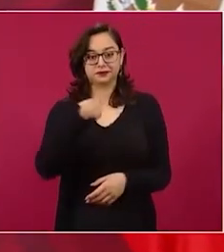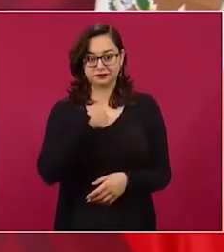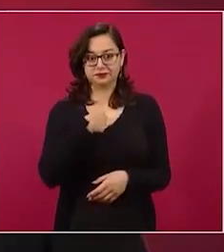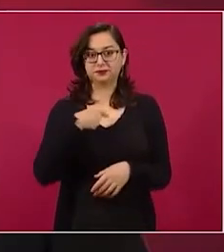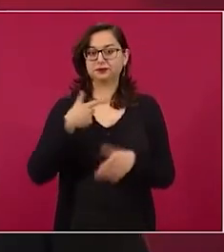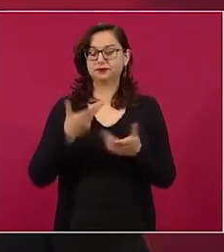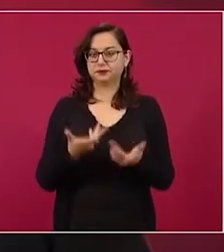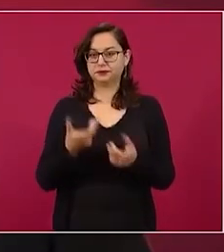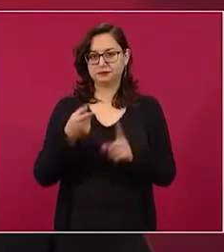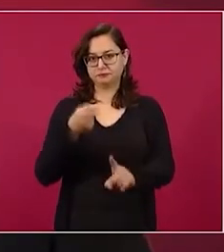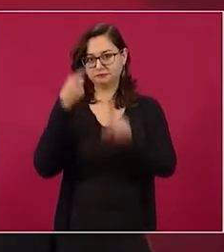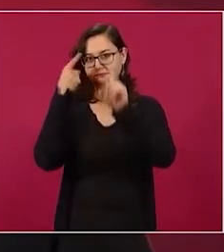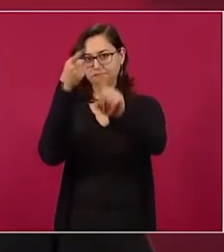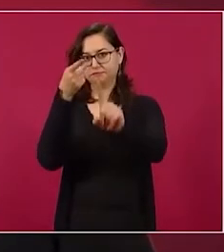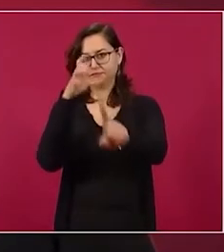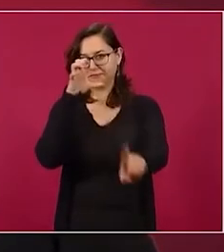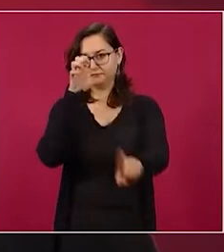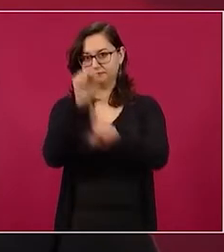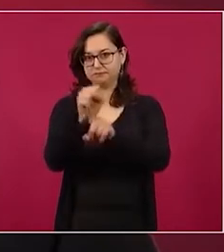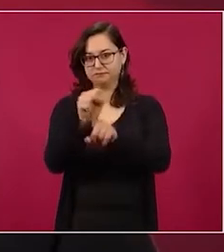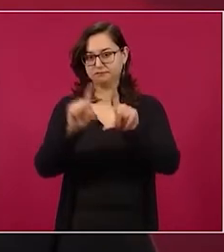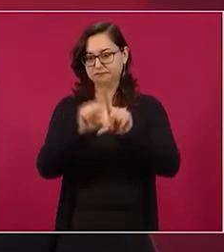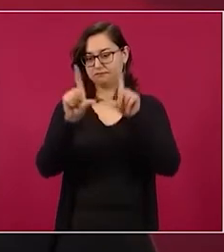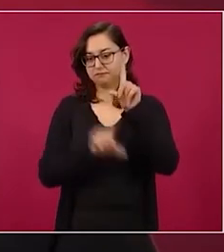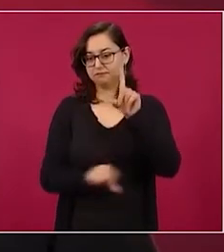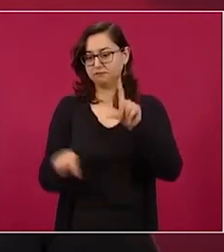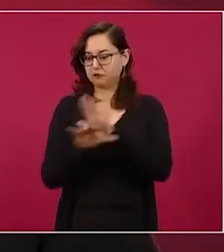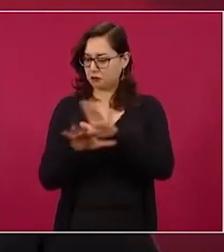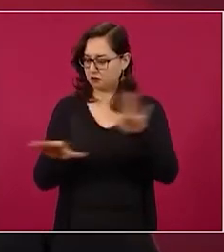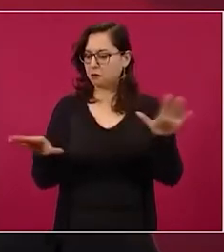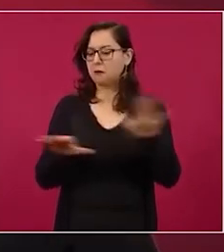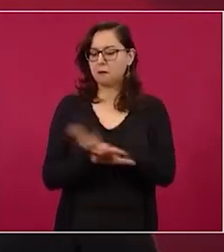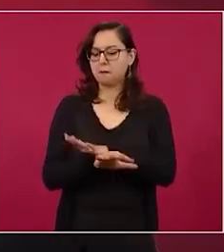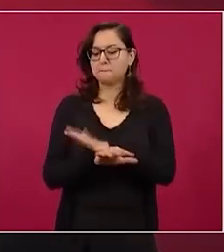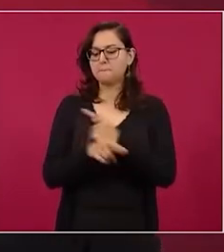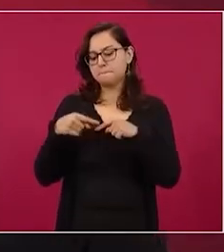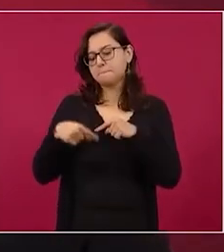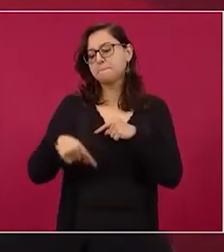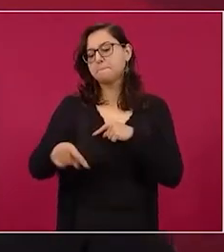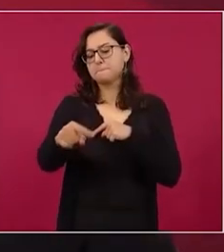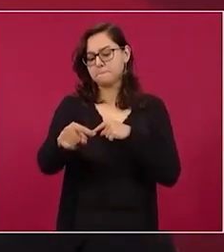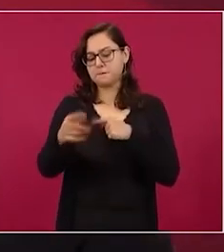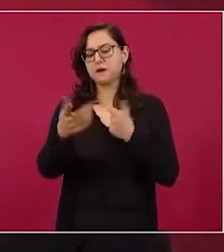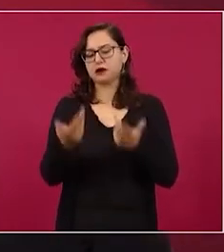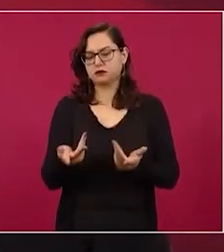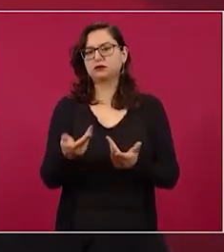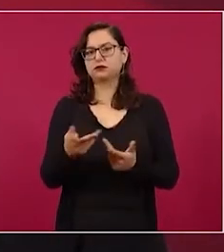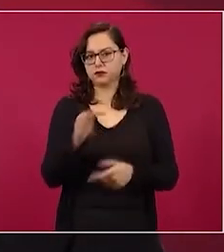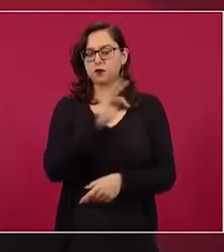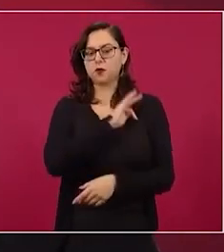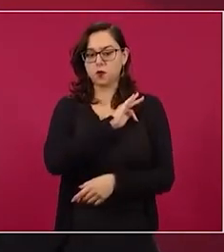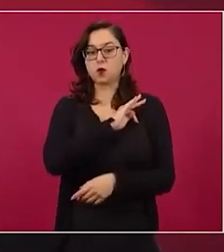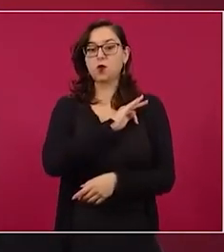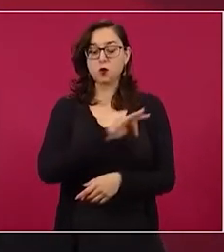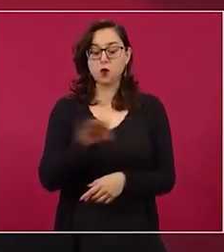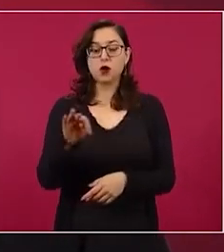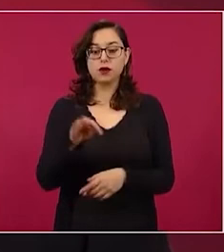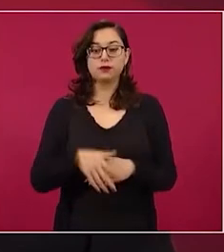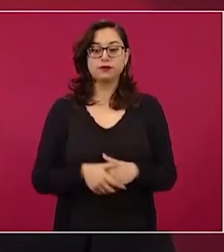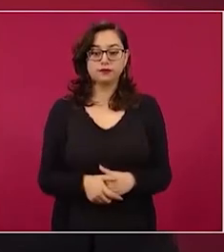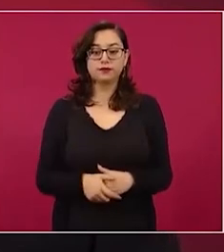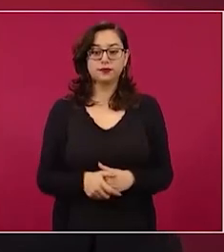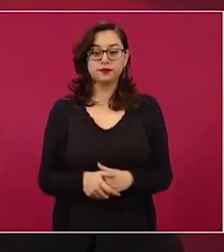transformación de la vida pública del país. En el tiempo que nos falta, desde luego